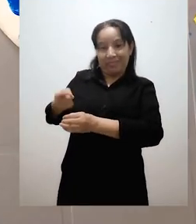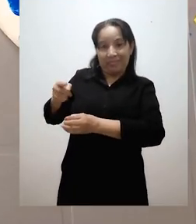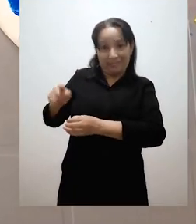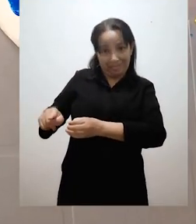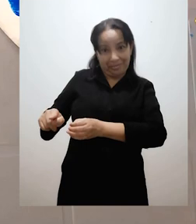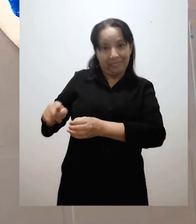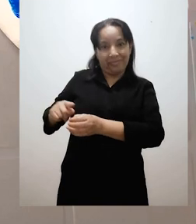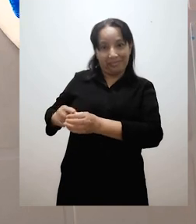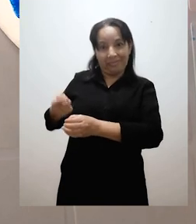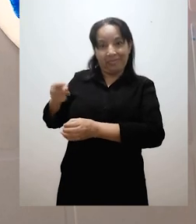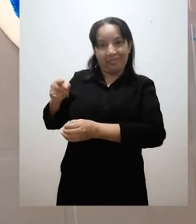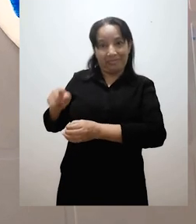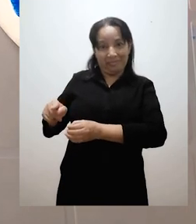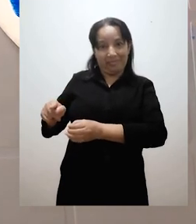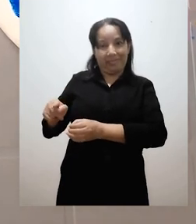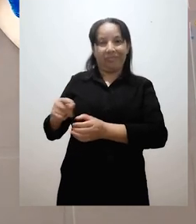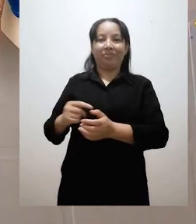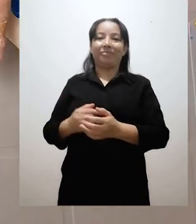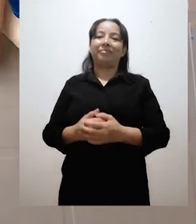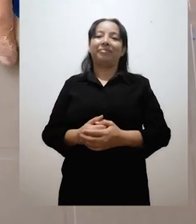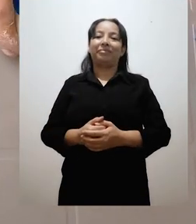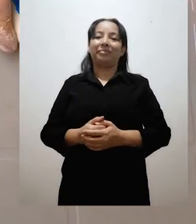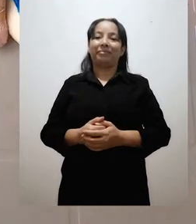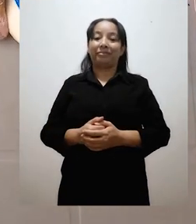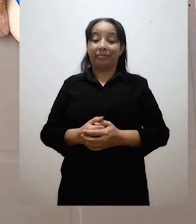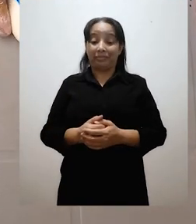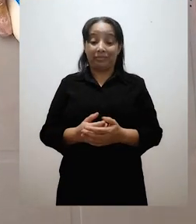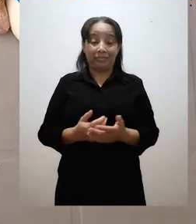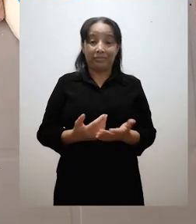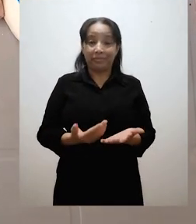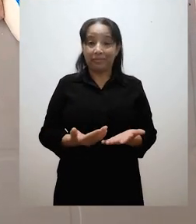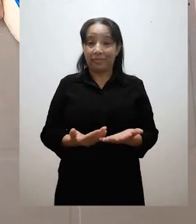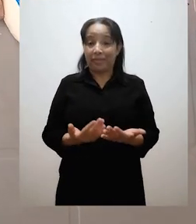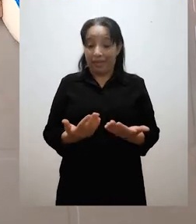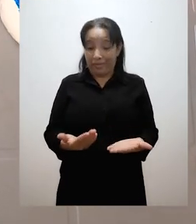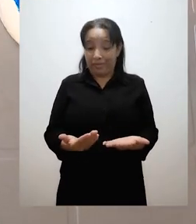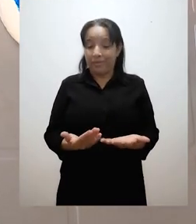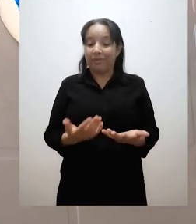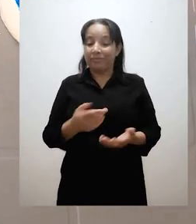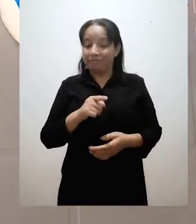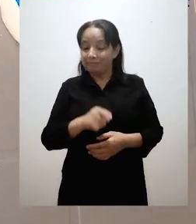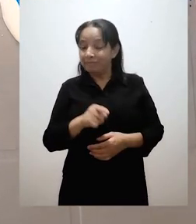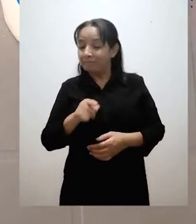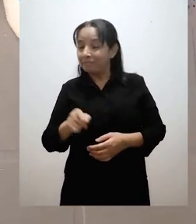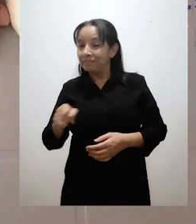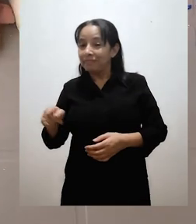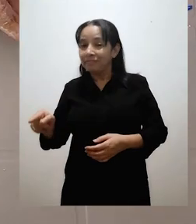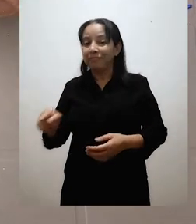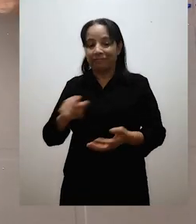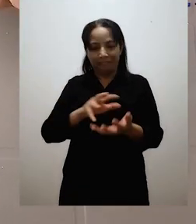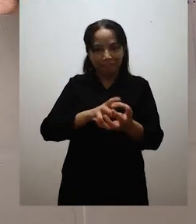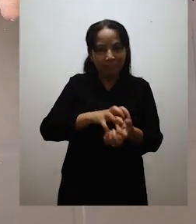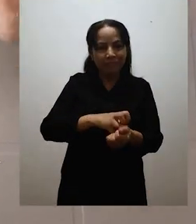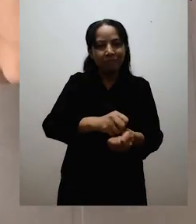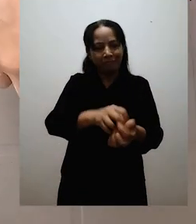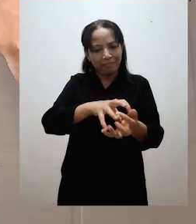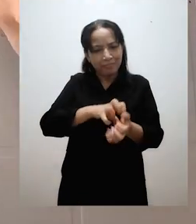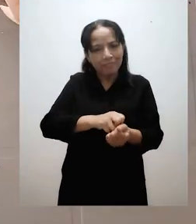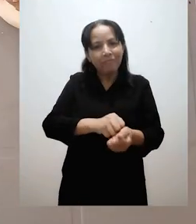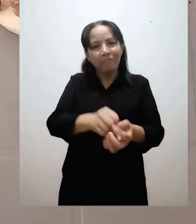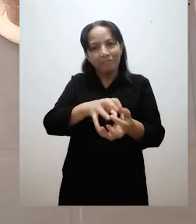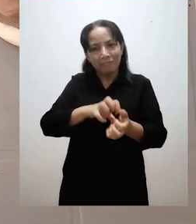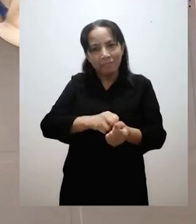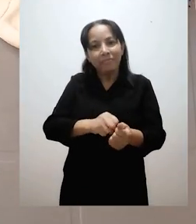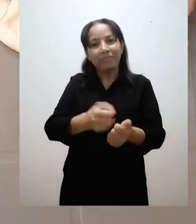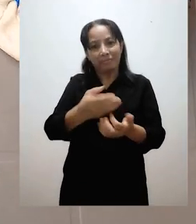A continuación, vamos a amasar cada una de nuestras bolitas. Recuerden hacer esto con la supervisión de